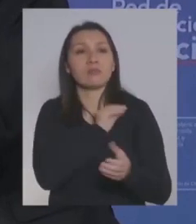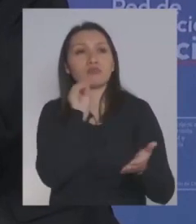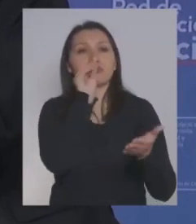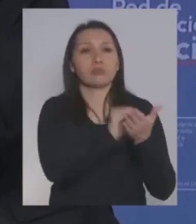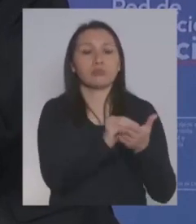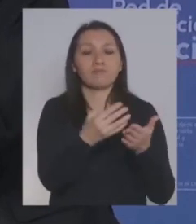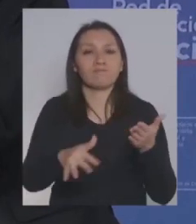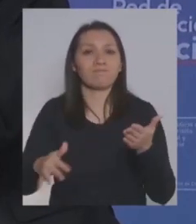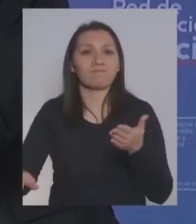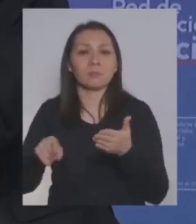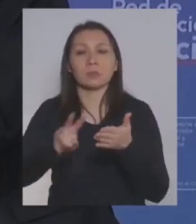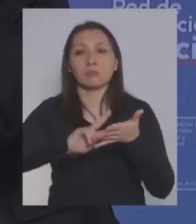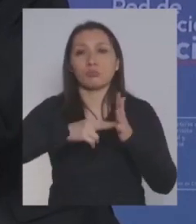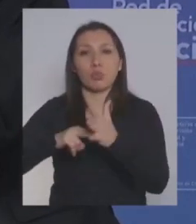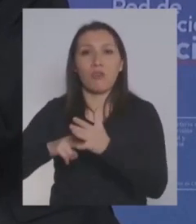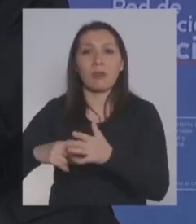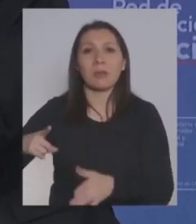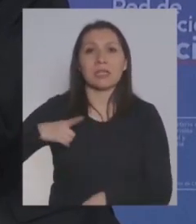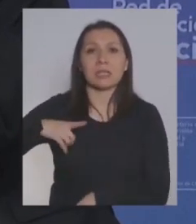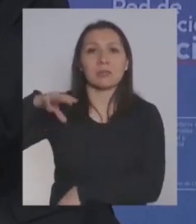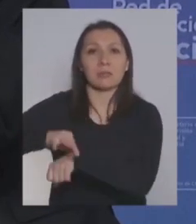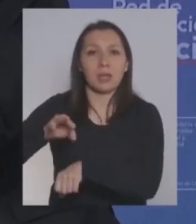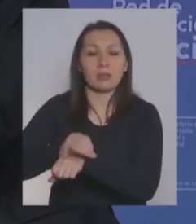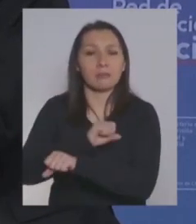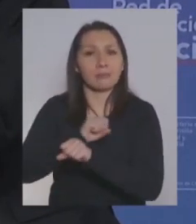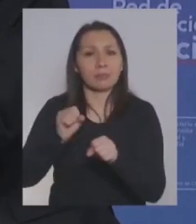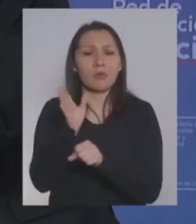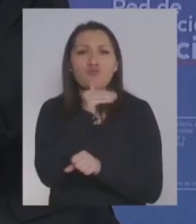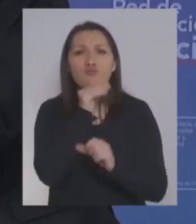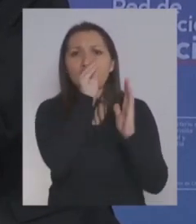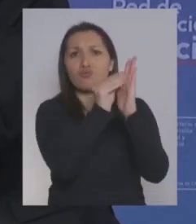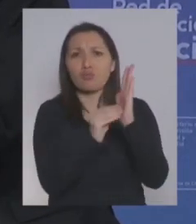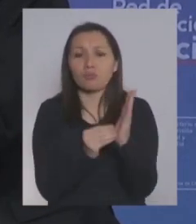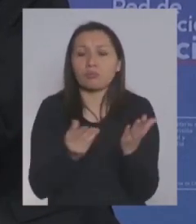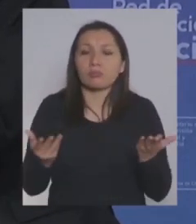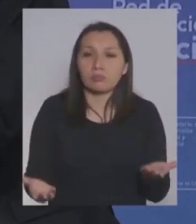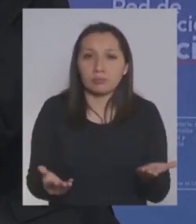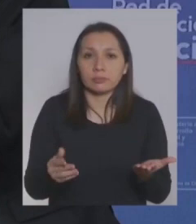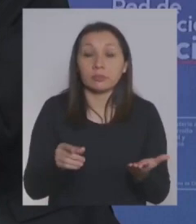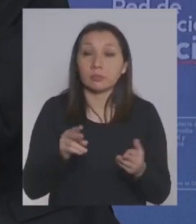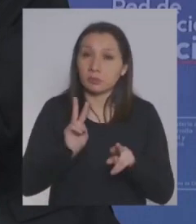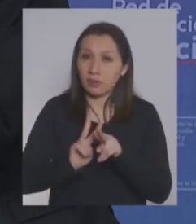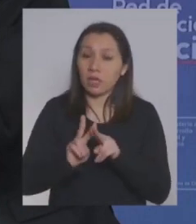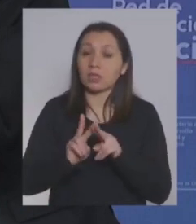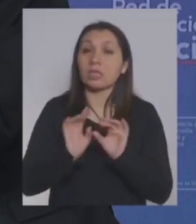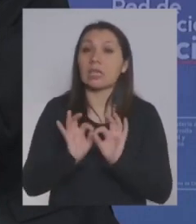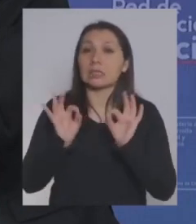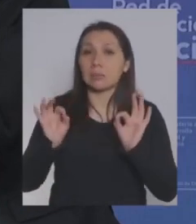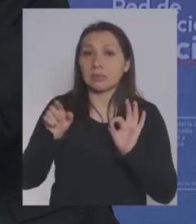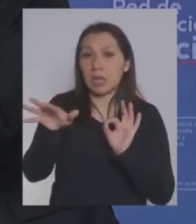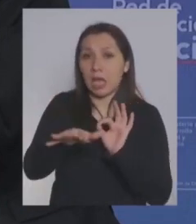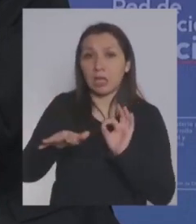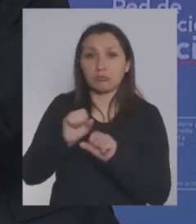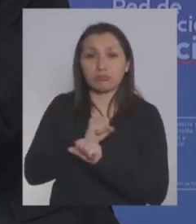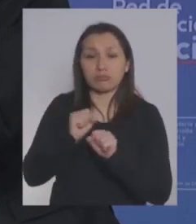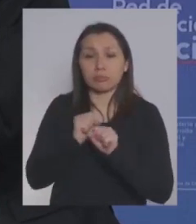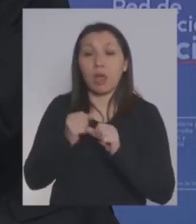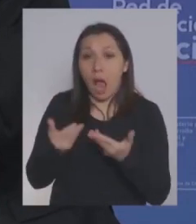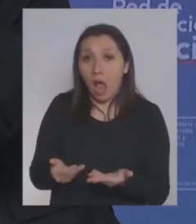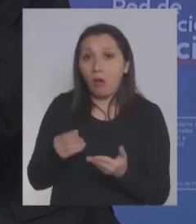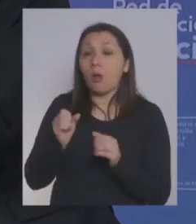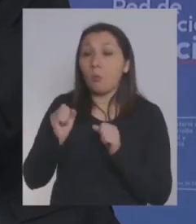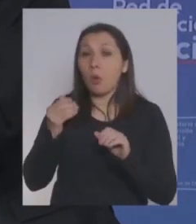fundamentalmente aquellos que tenían problemas con sus licencias médicas porque no aparecían declaradas. ¿Se va a hacer algo especial para que ellos puedan acceder a este